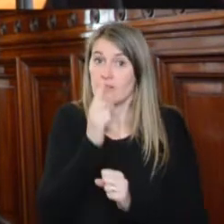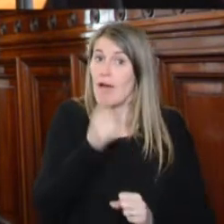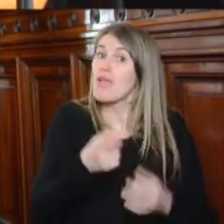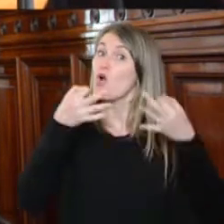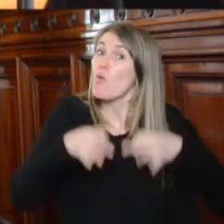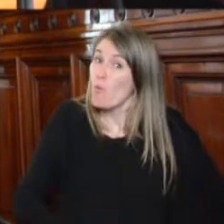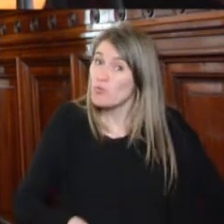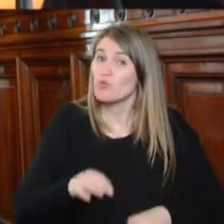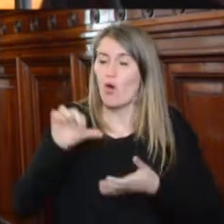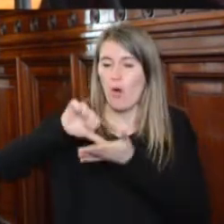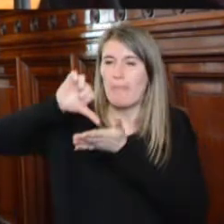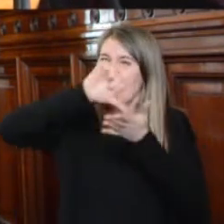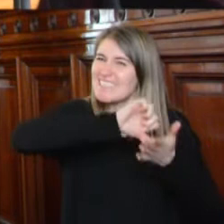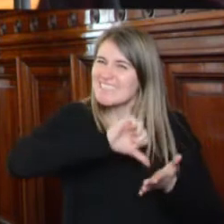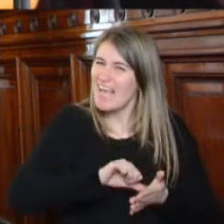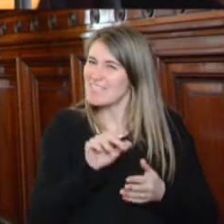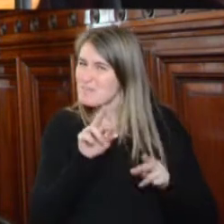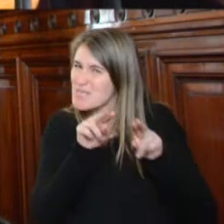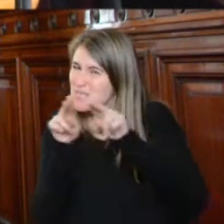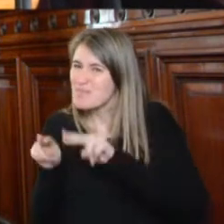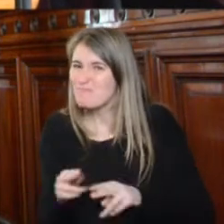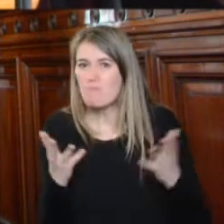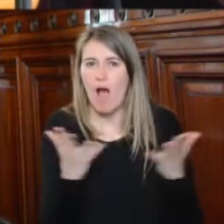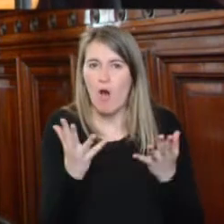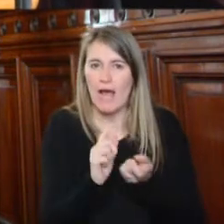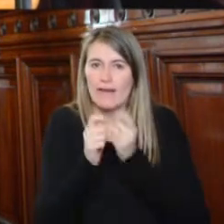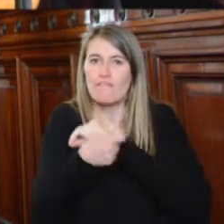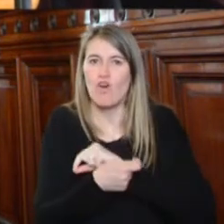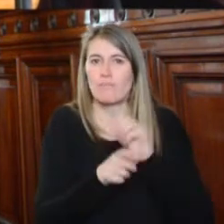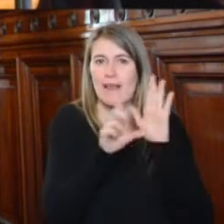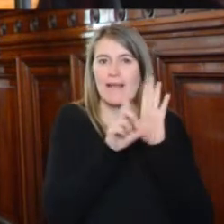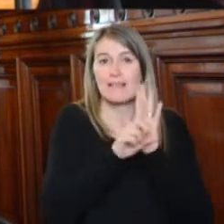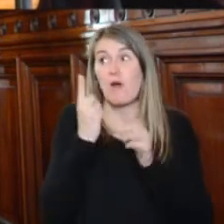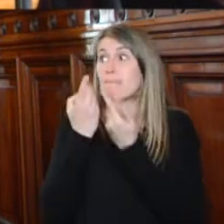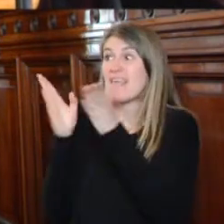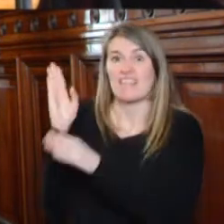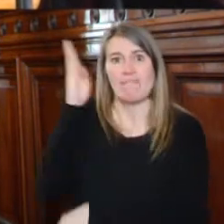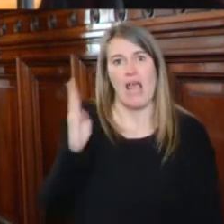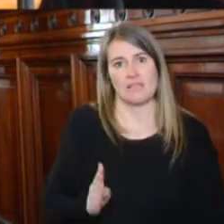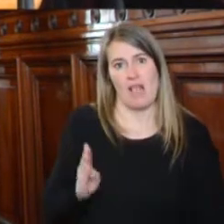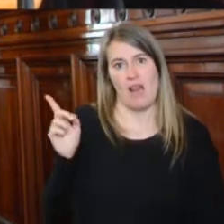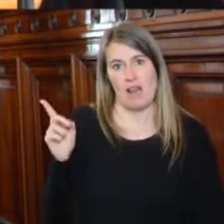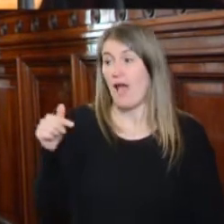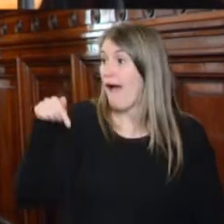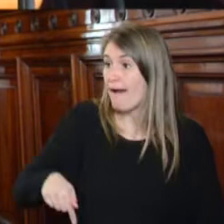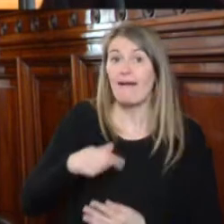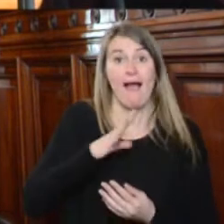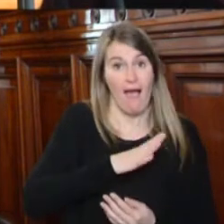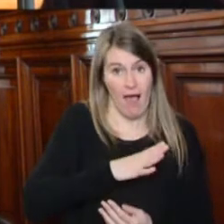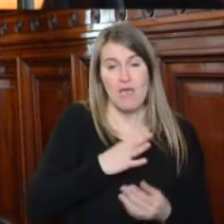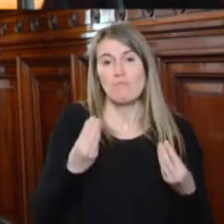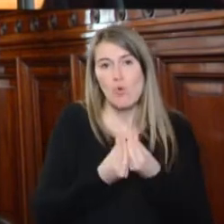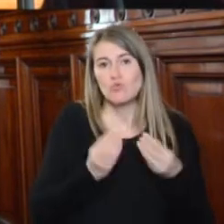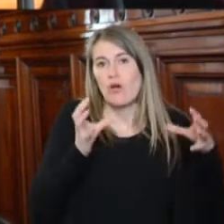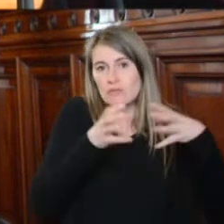regional específico, signado por reformas legislativas en Brasil. En la sala se encuentran representantes de una serie de